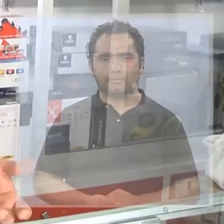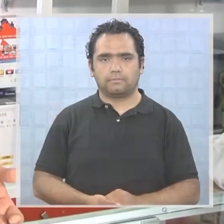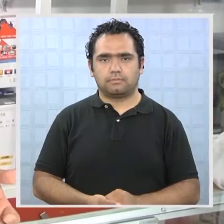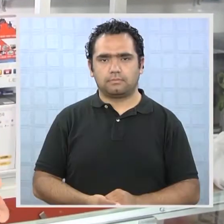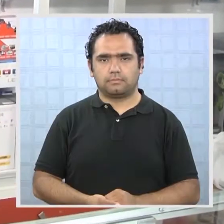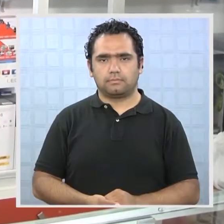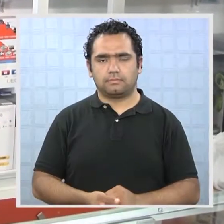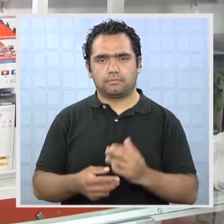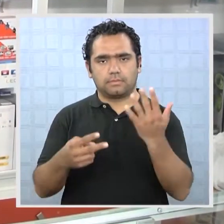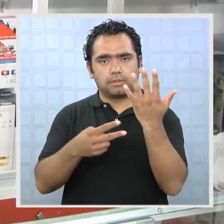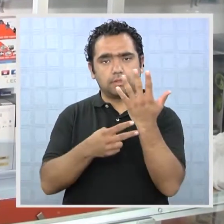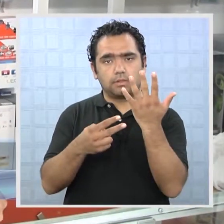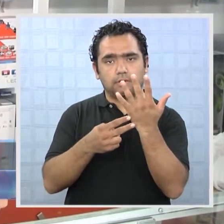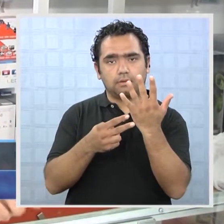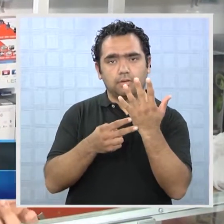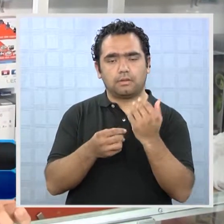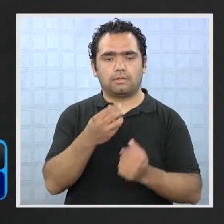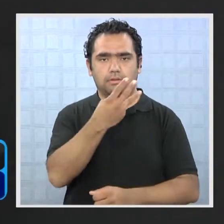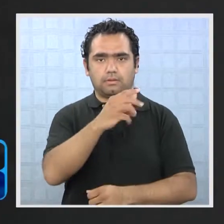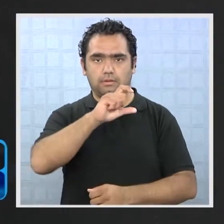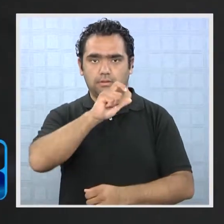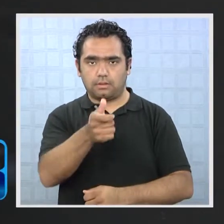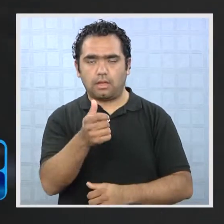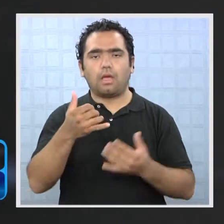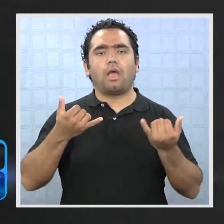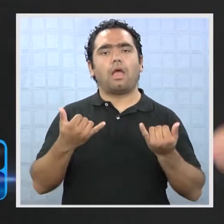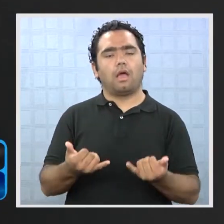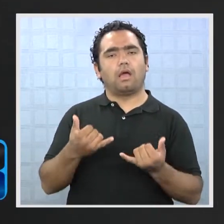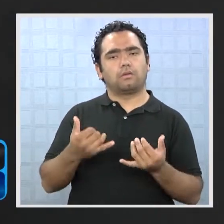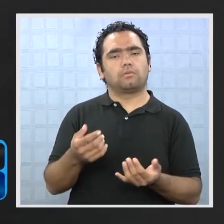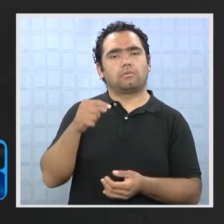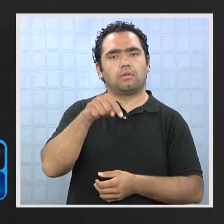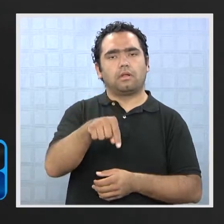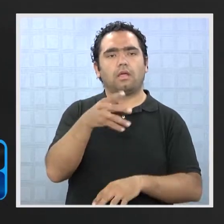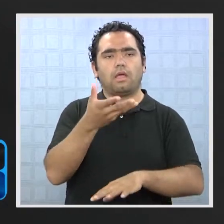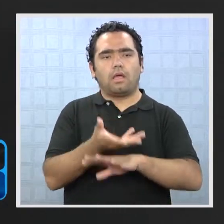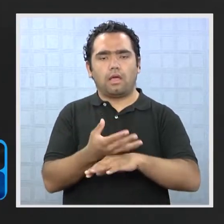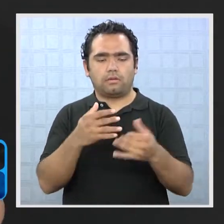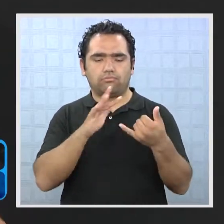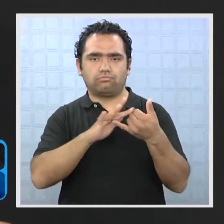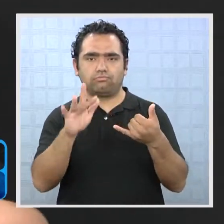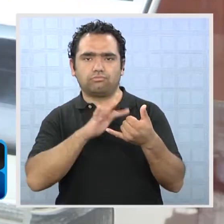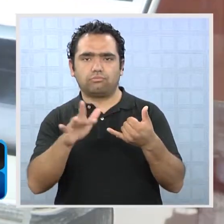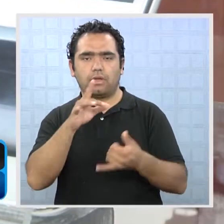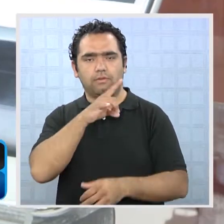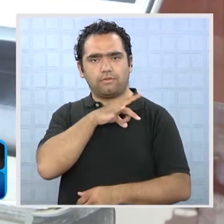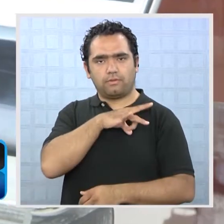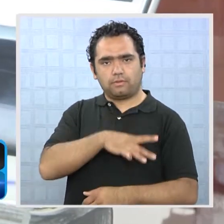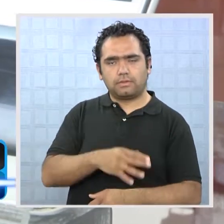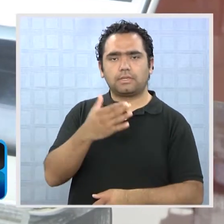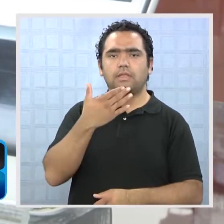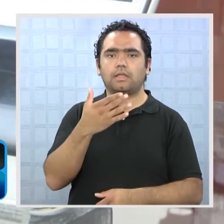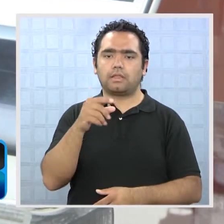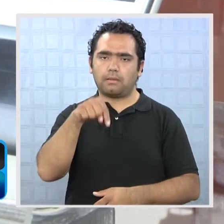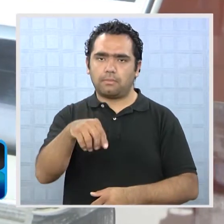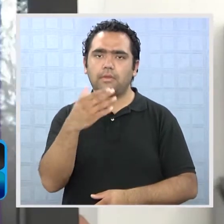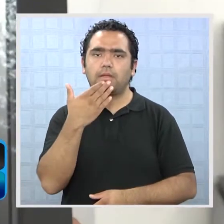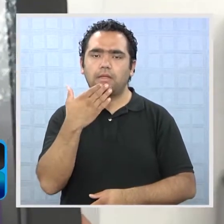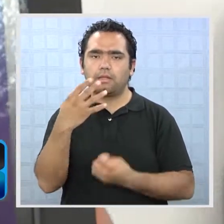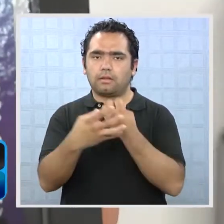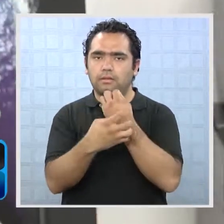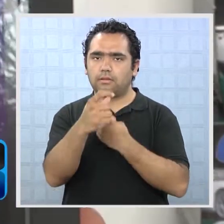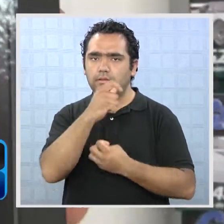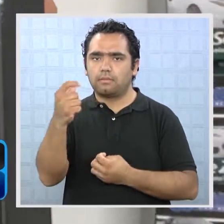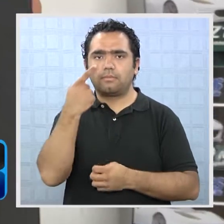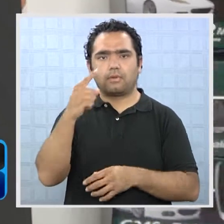La tecnología 3G es la que actualmente se utiliza en los smartphones de Chile y obviamente en nuestra región, pero en el mundo